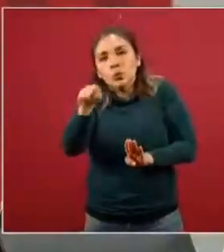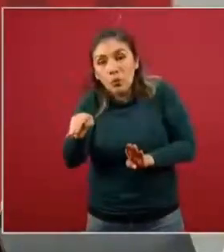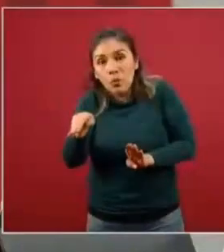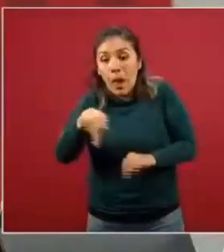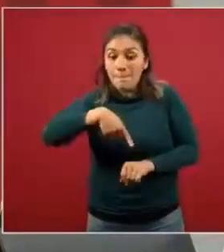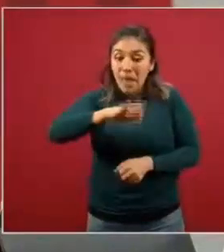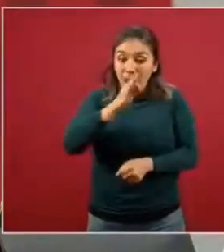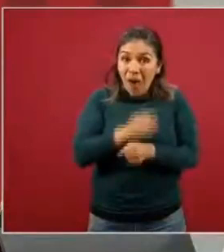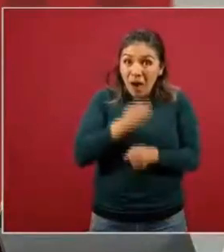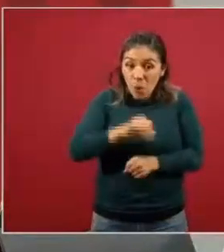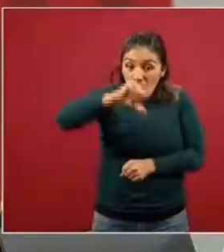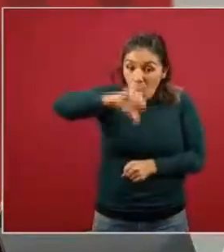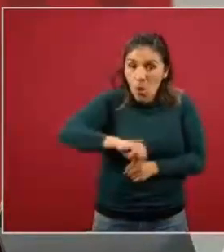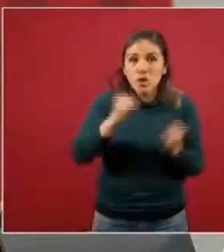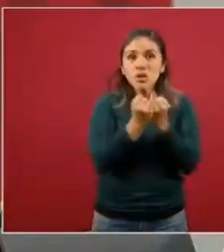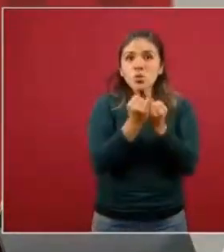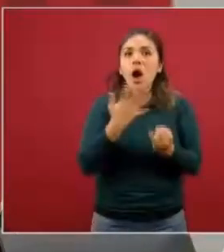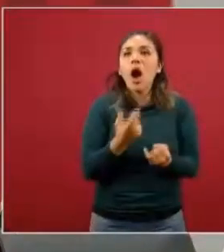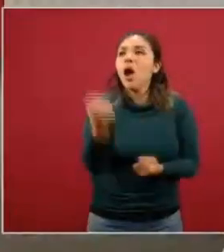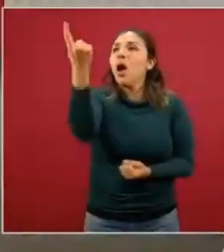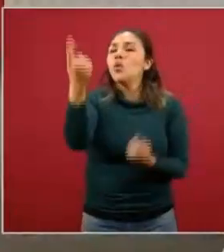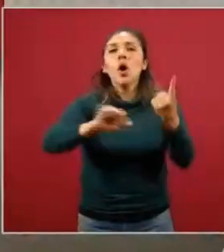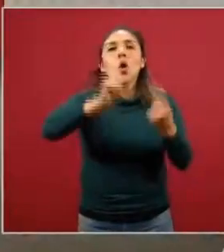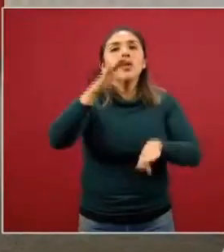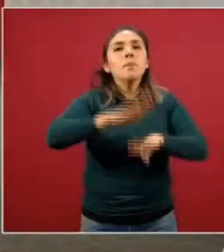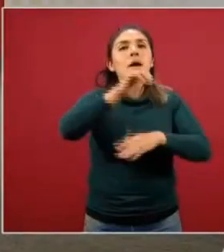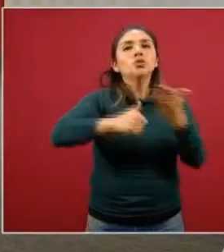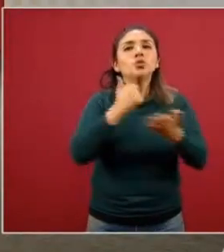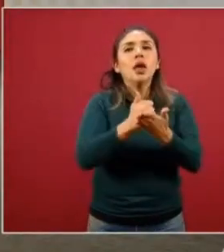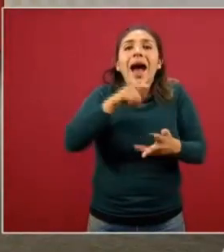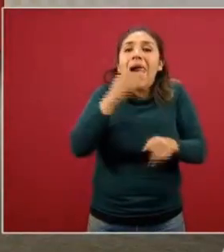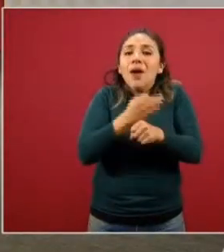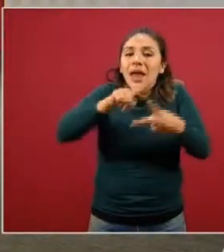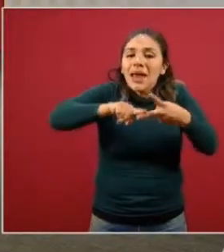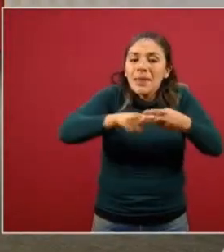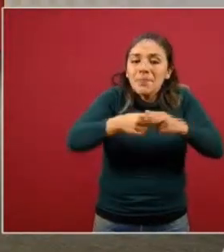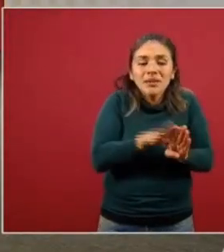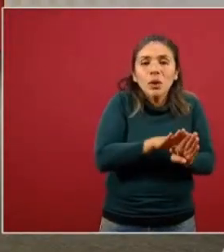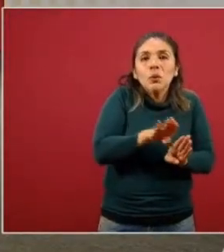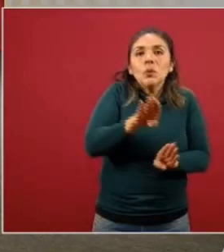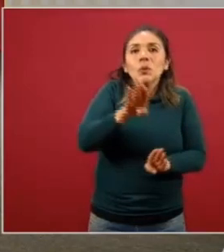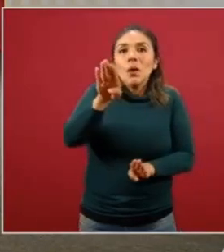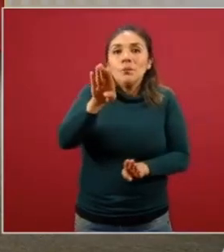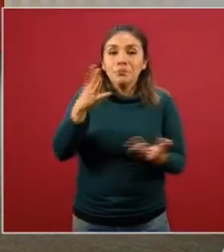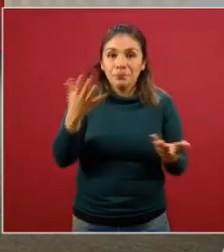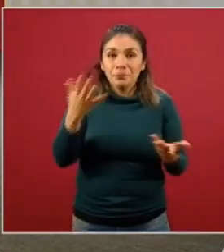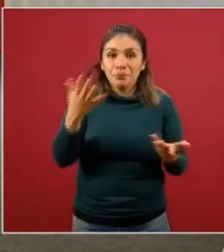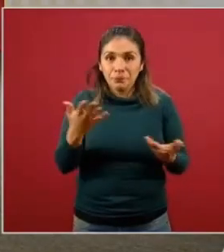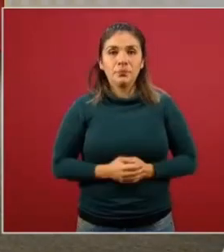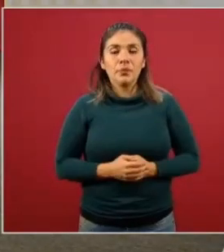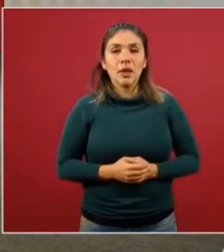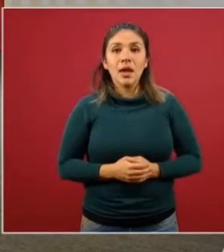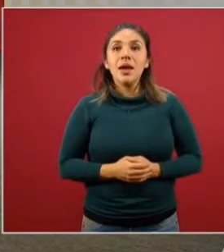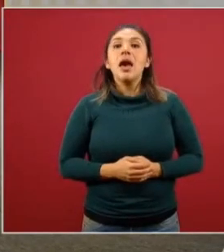ciudades que empiezan a subir su transmisión, ¿no? Respecto al desconfinamiento, es no sólo escuelas,